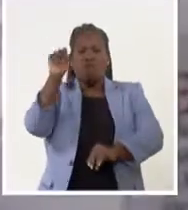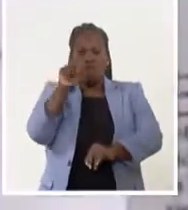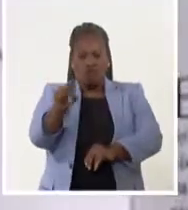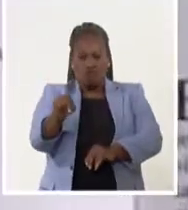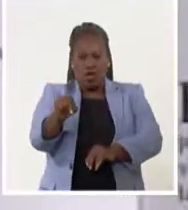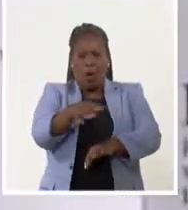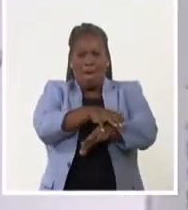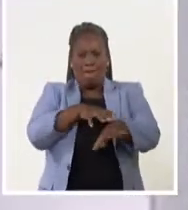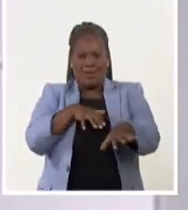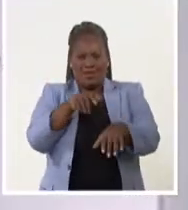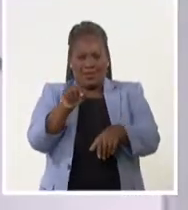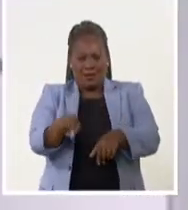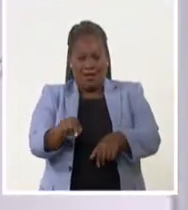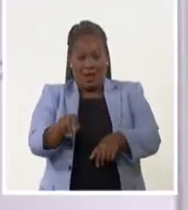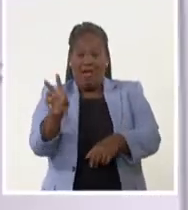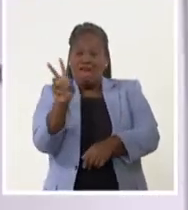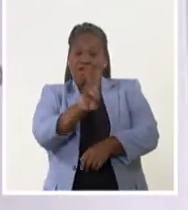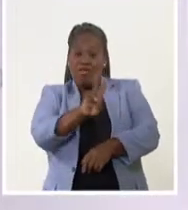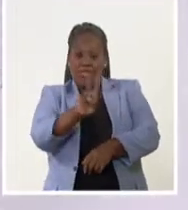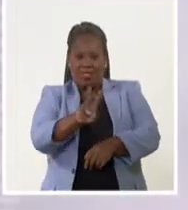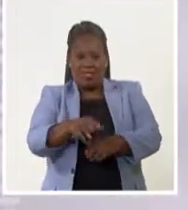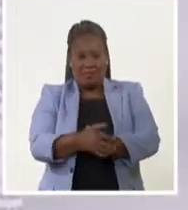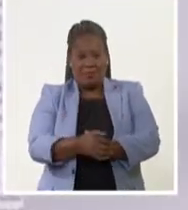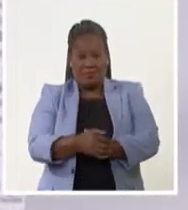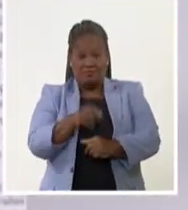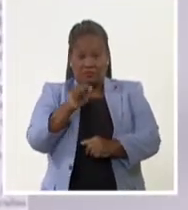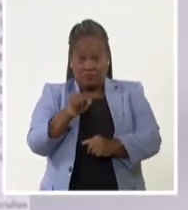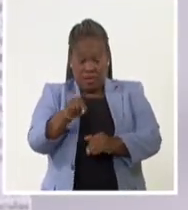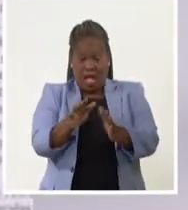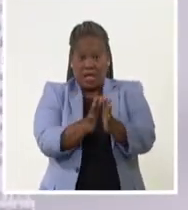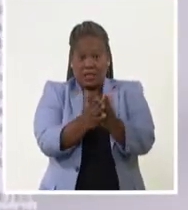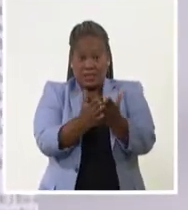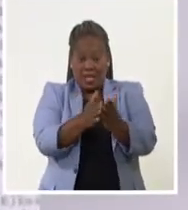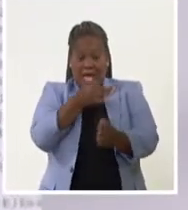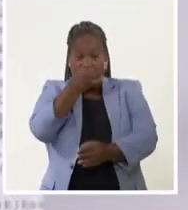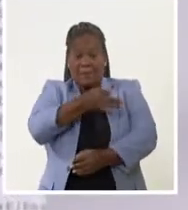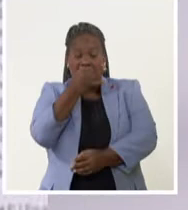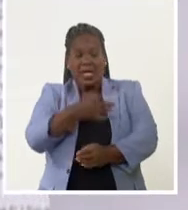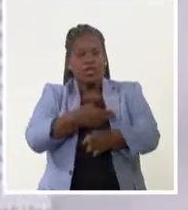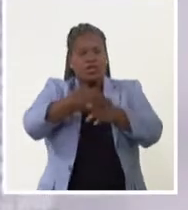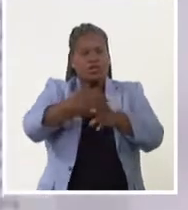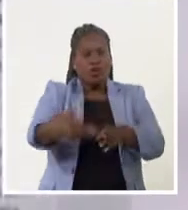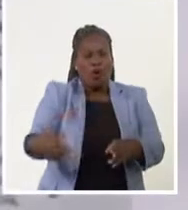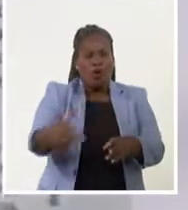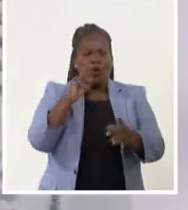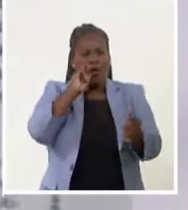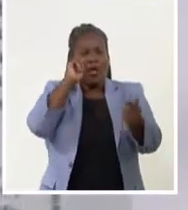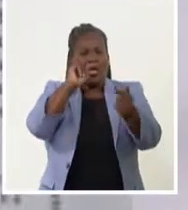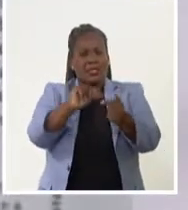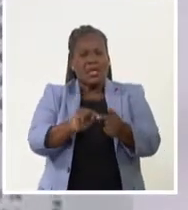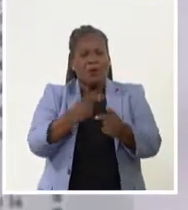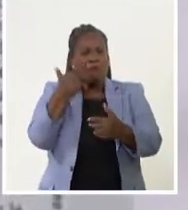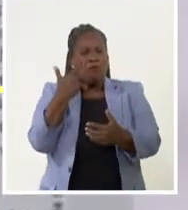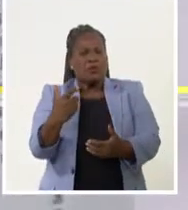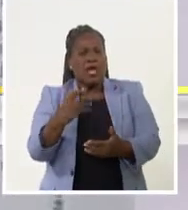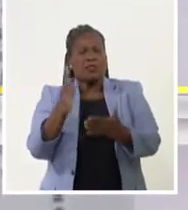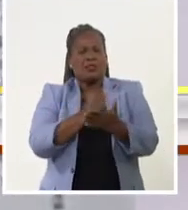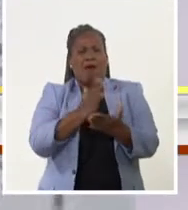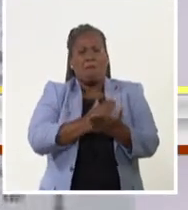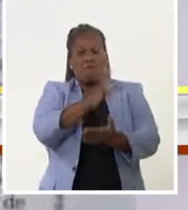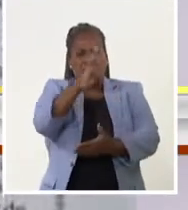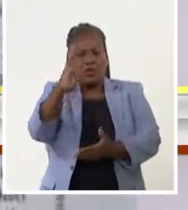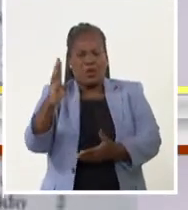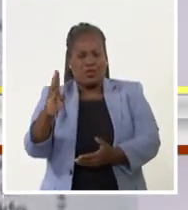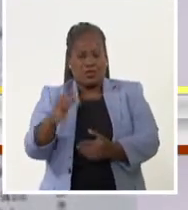Martínez Arredondo en El Vedado. Este número habla sobre la historia, los propósitos y la importancia de la biblioteca, sobre la